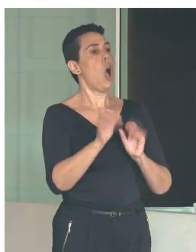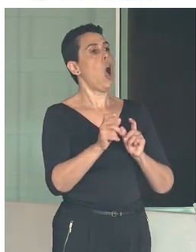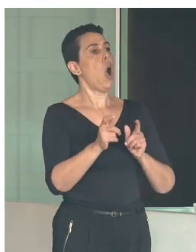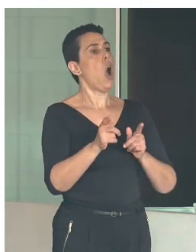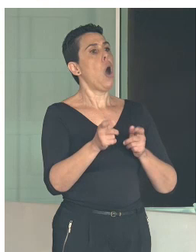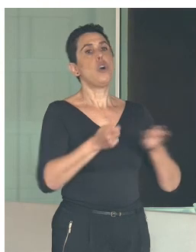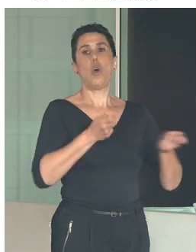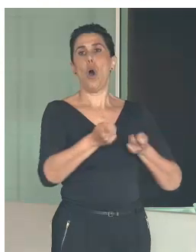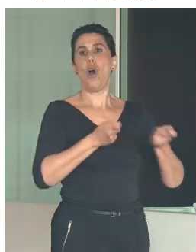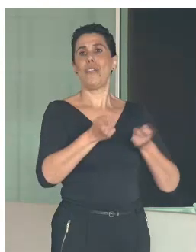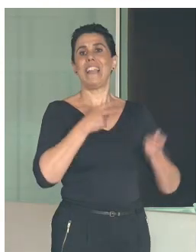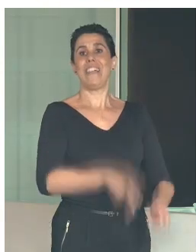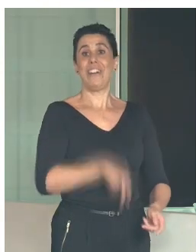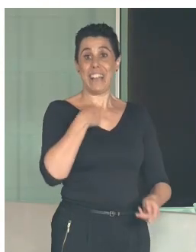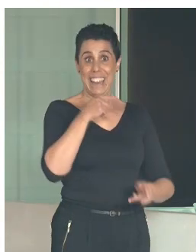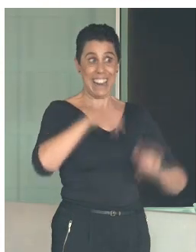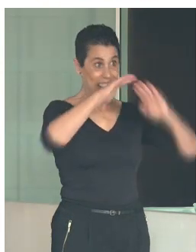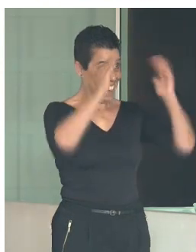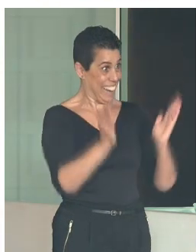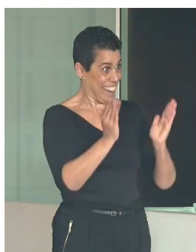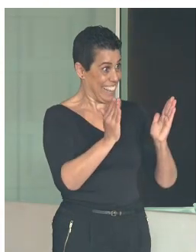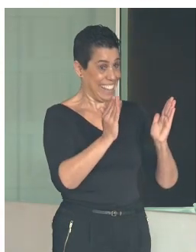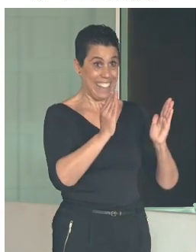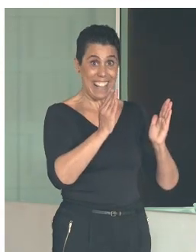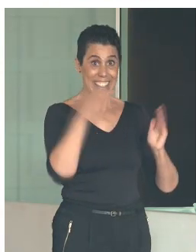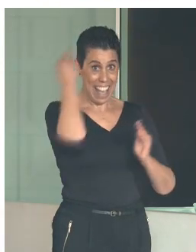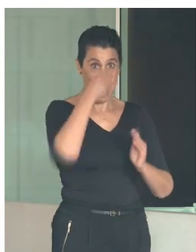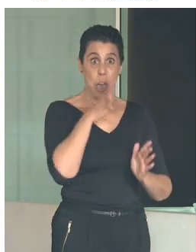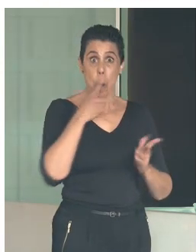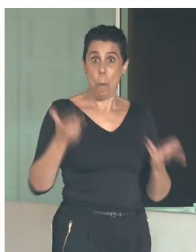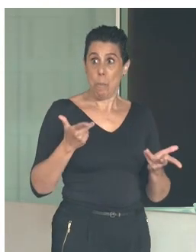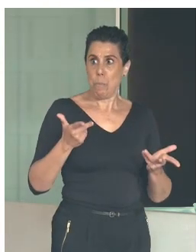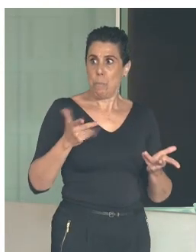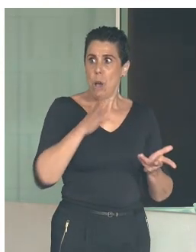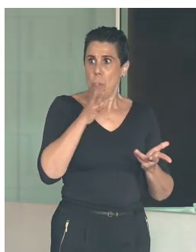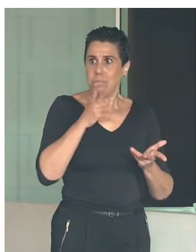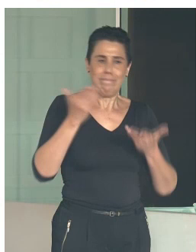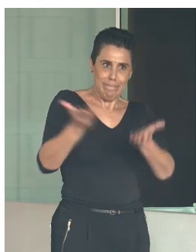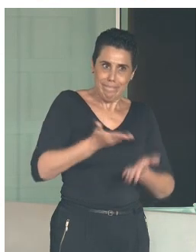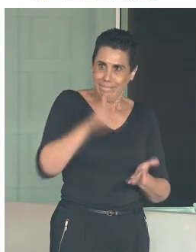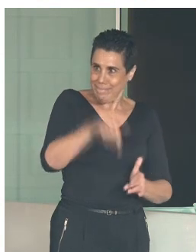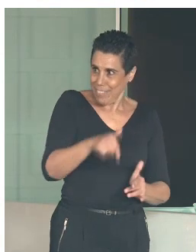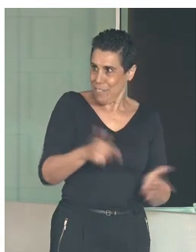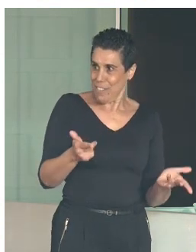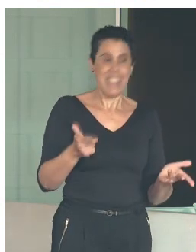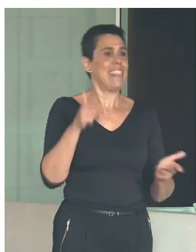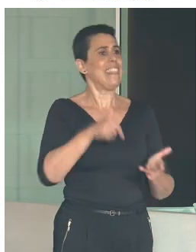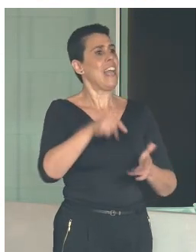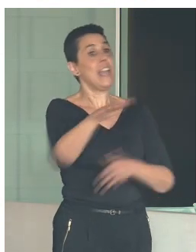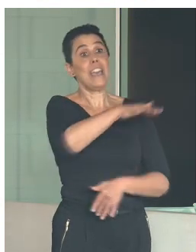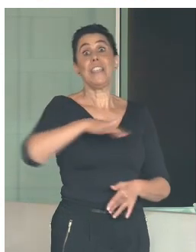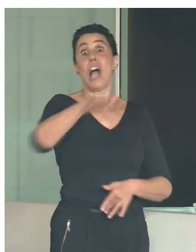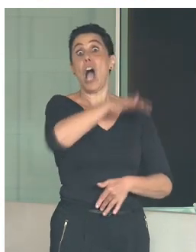gracias por cedernos el salón y este lugar para el encuentro y para el trabajo que se va a